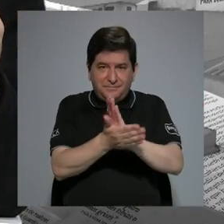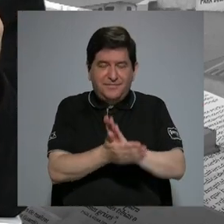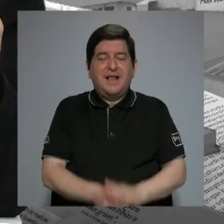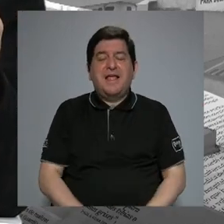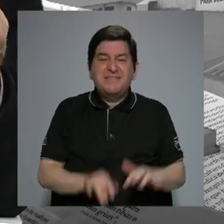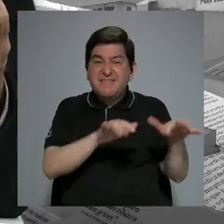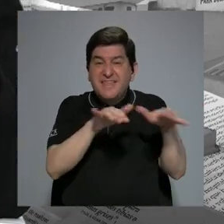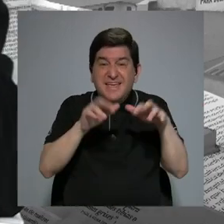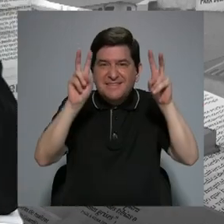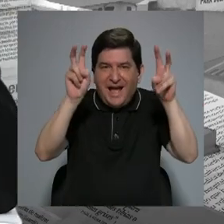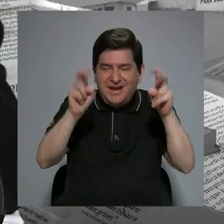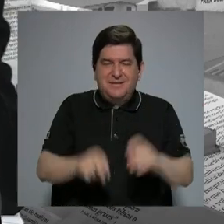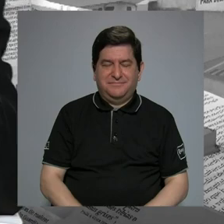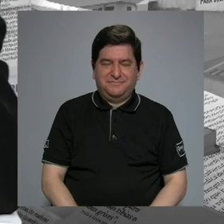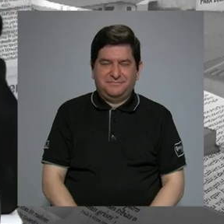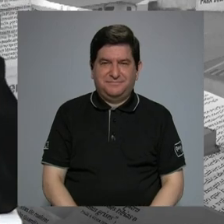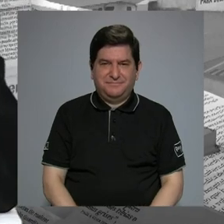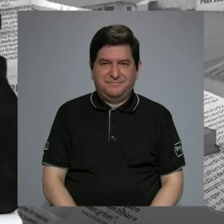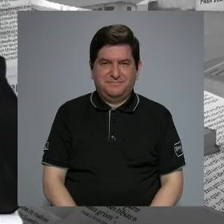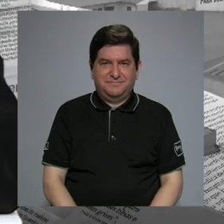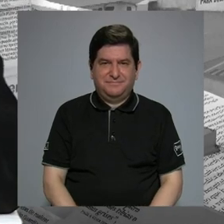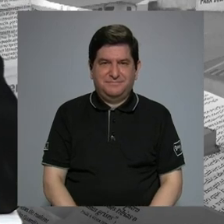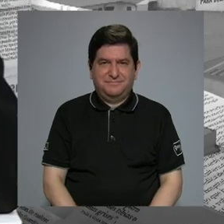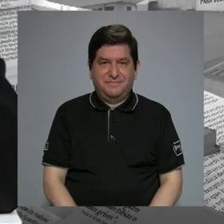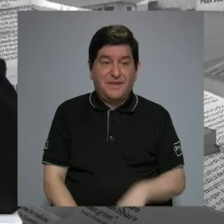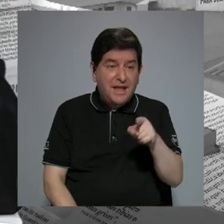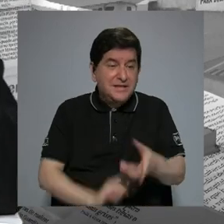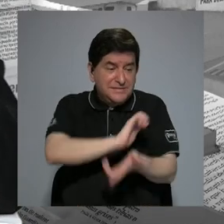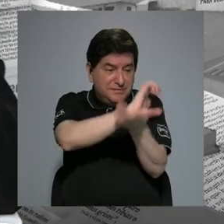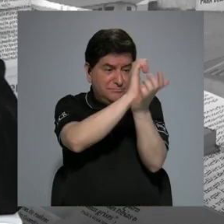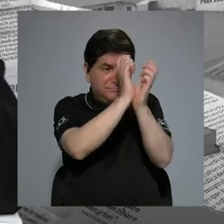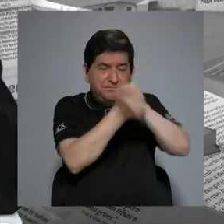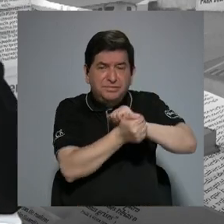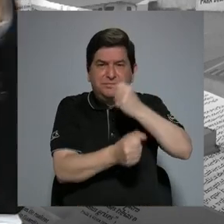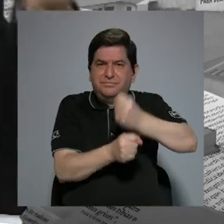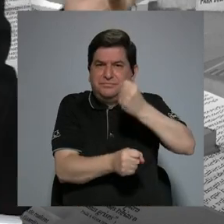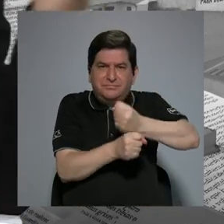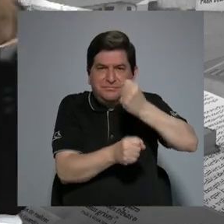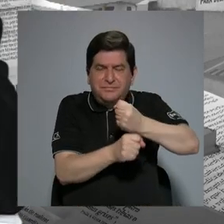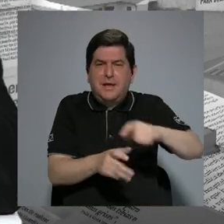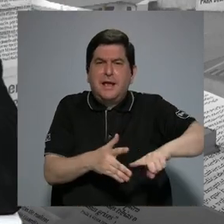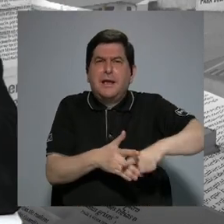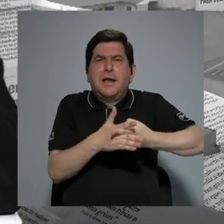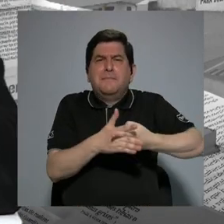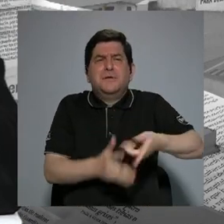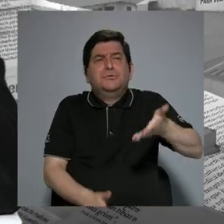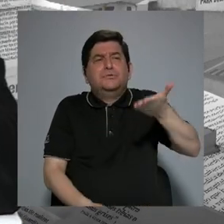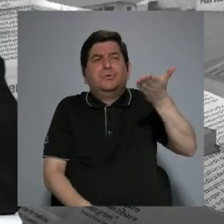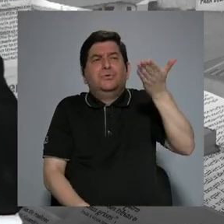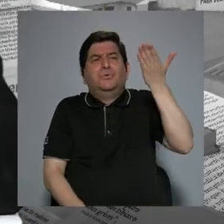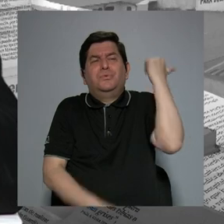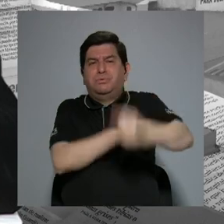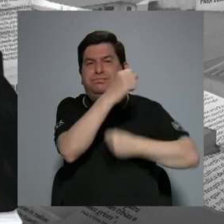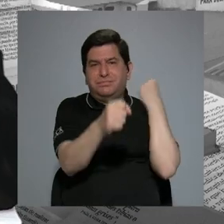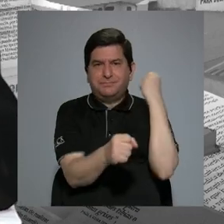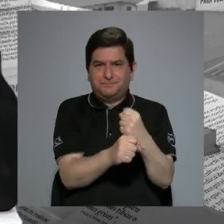por decir un ejemplo. En resumen, esta transformación del trabajo que empezó ya hace muchos años,